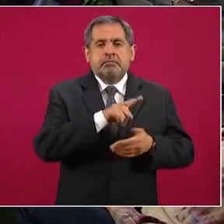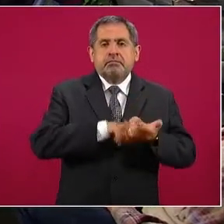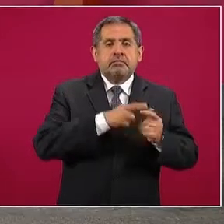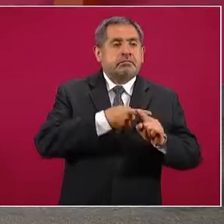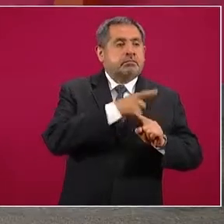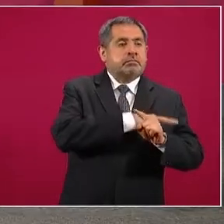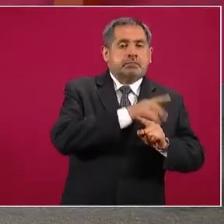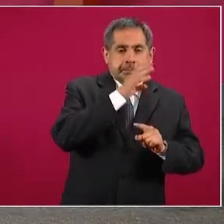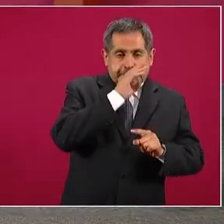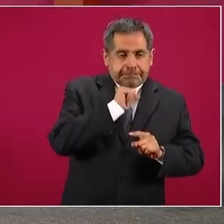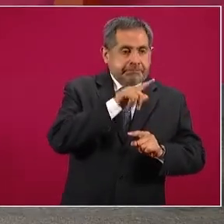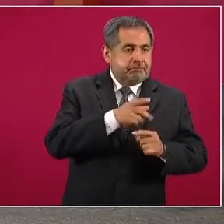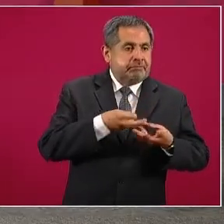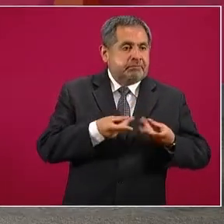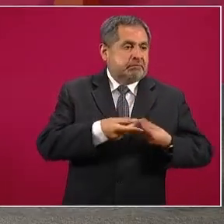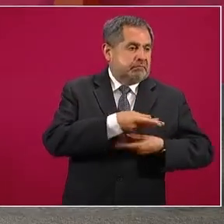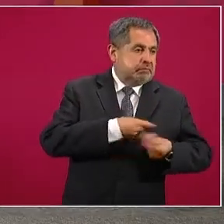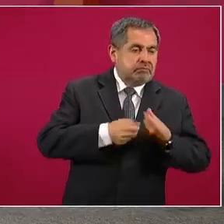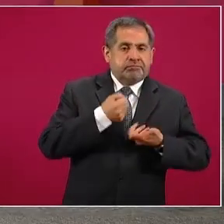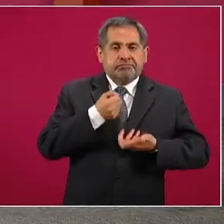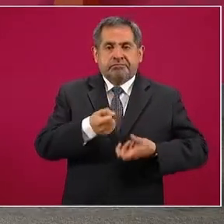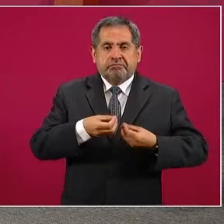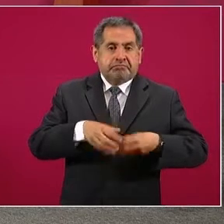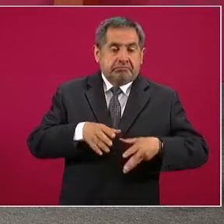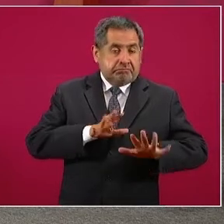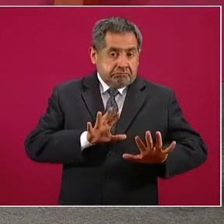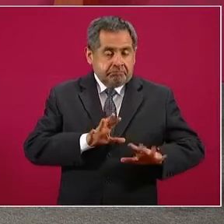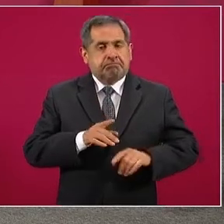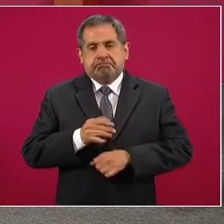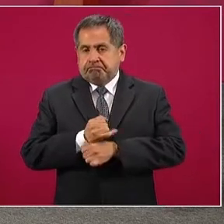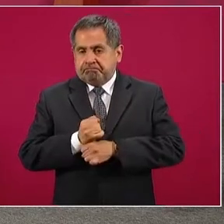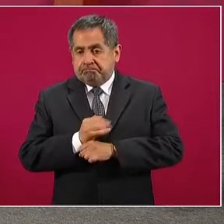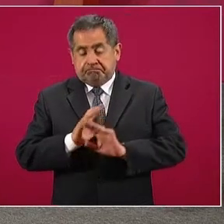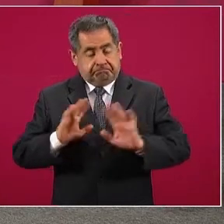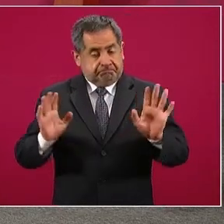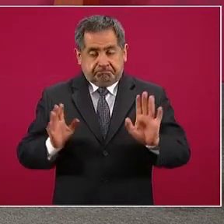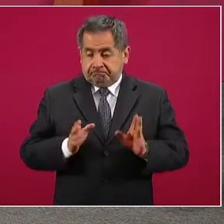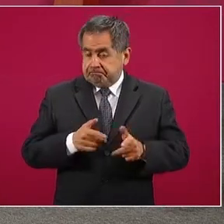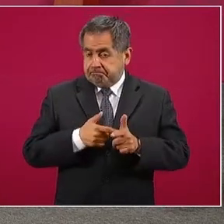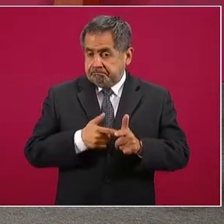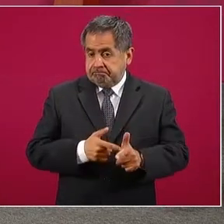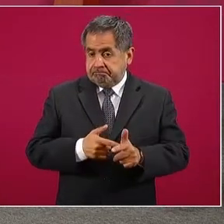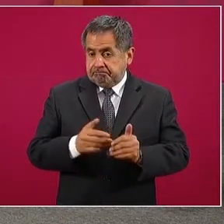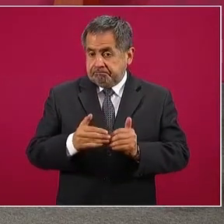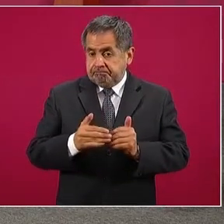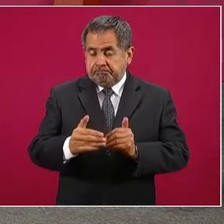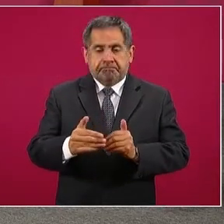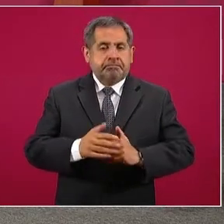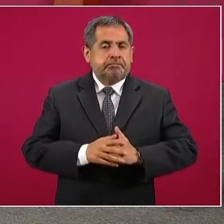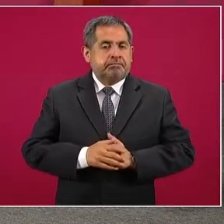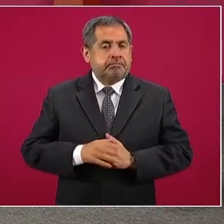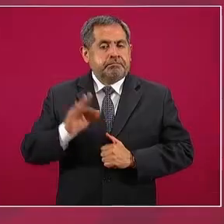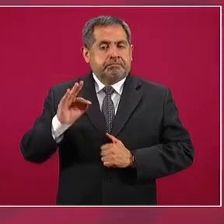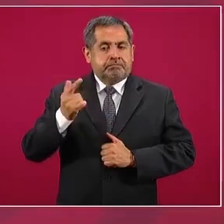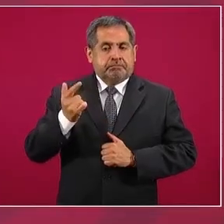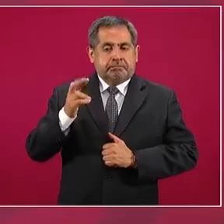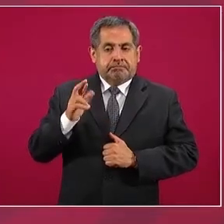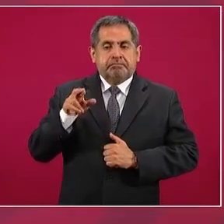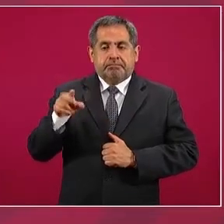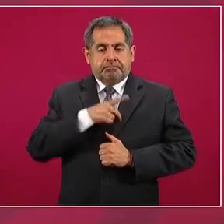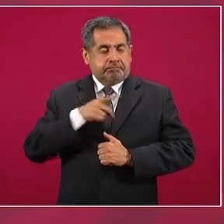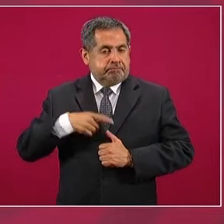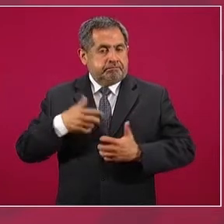de dineros del presupuesto, se le debe dar curso y la fiscalía tiene que